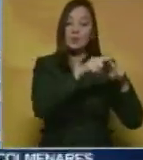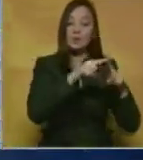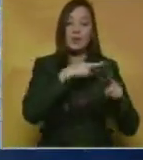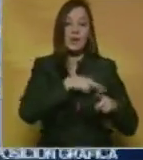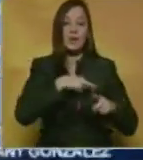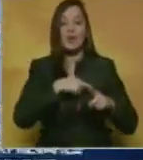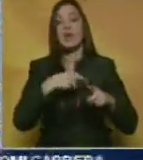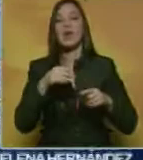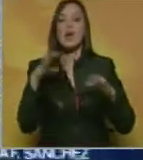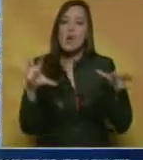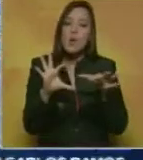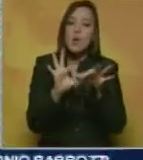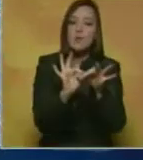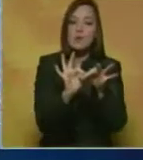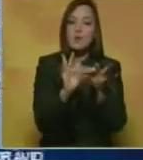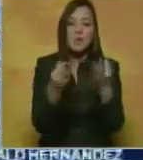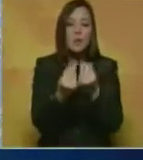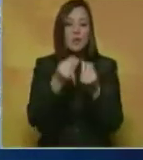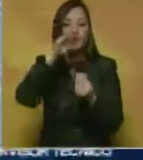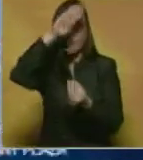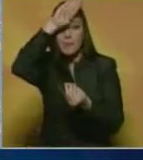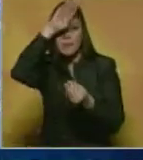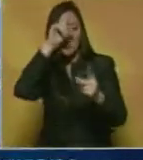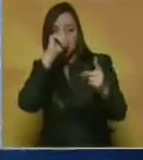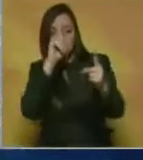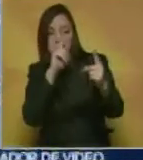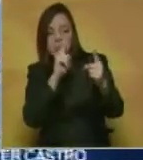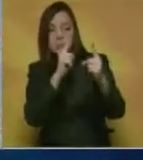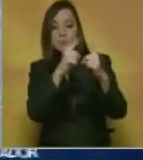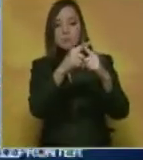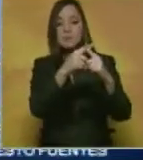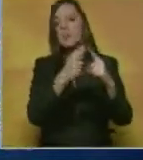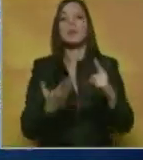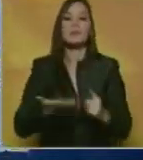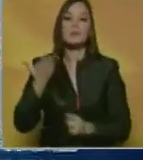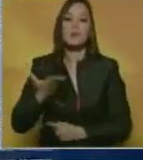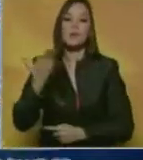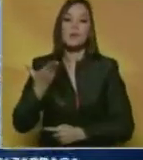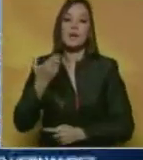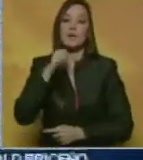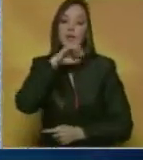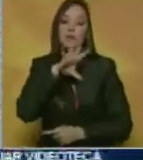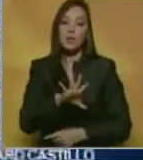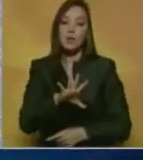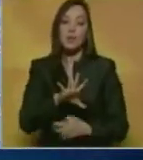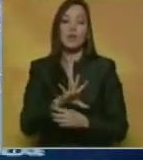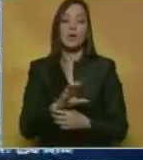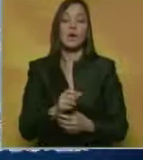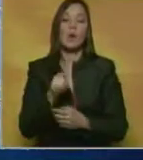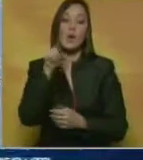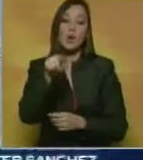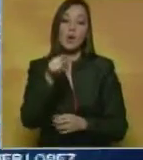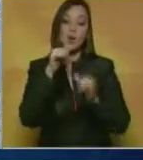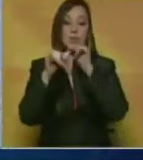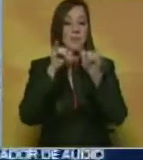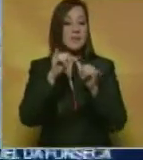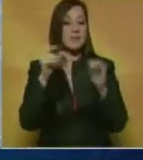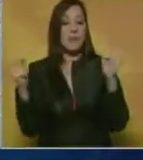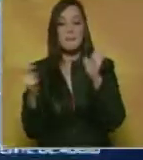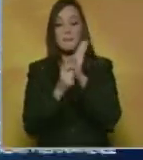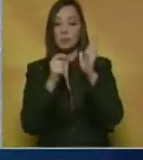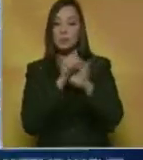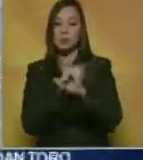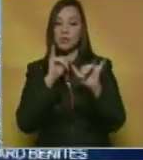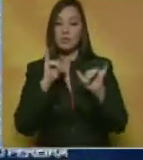hay divisiones donde van todos en una sola dirección y el exhorto a la reconciliación José Manuel con este mensaje ponemos